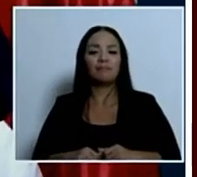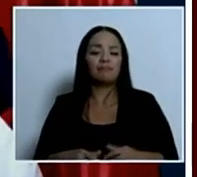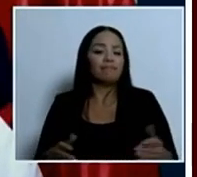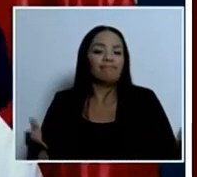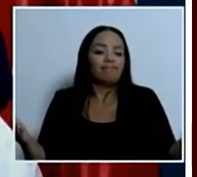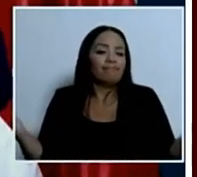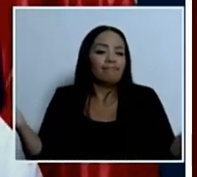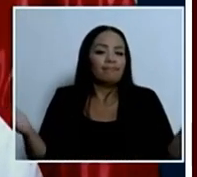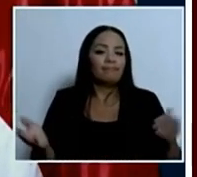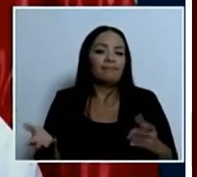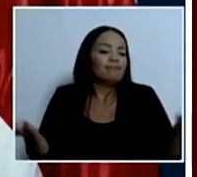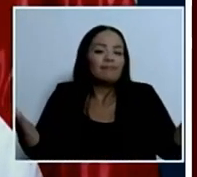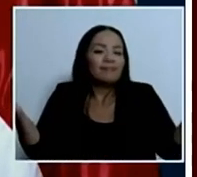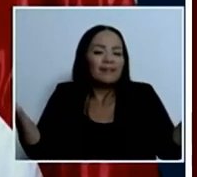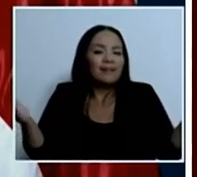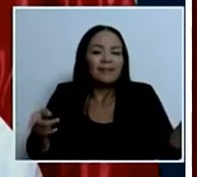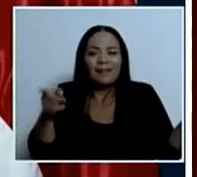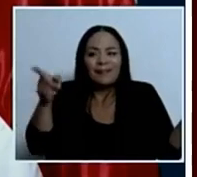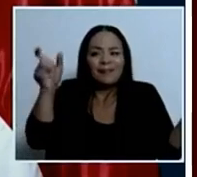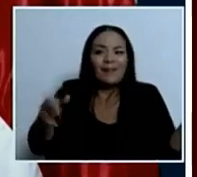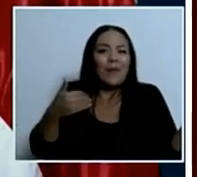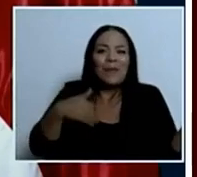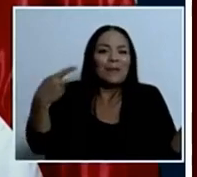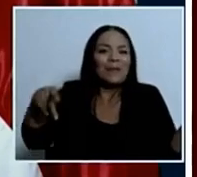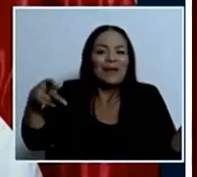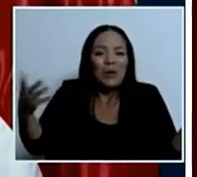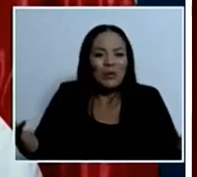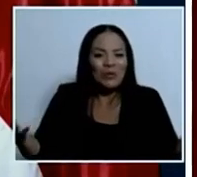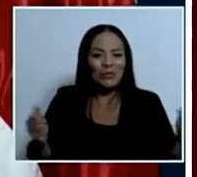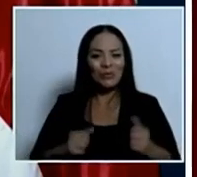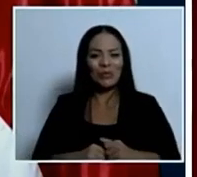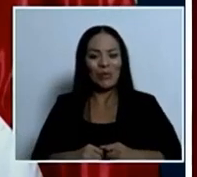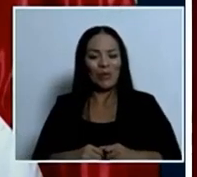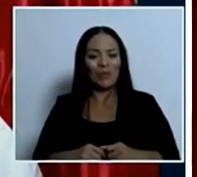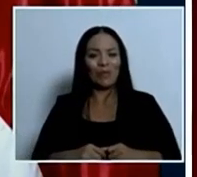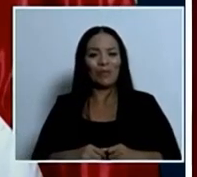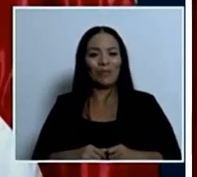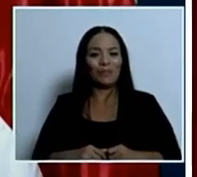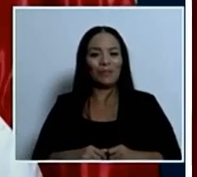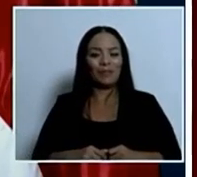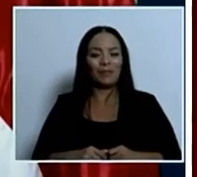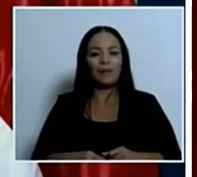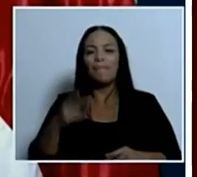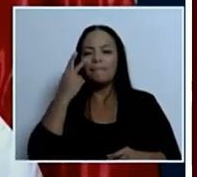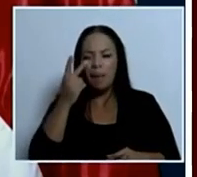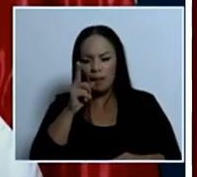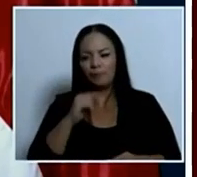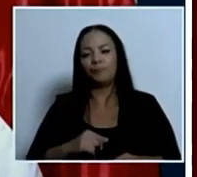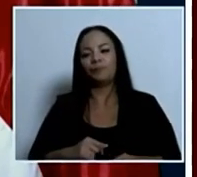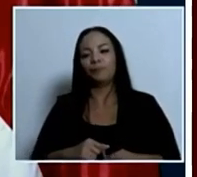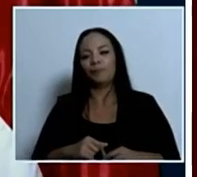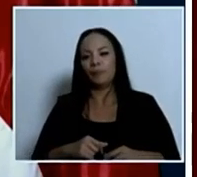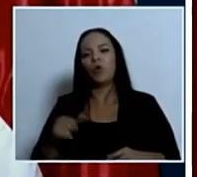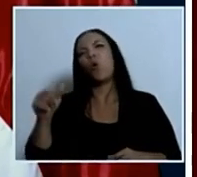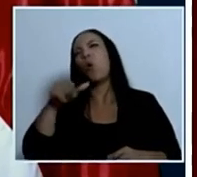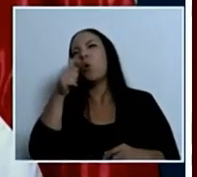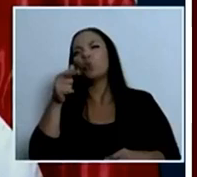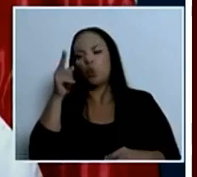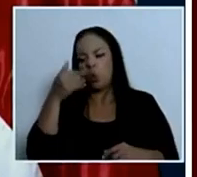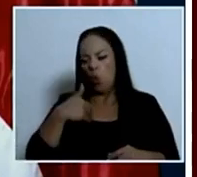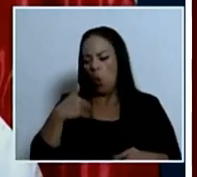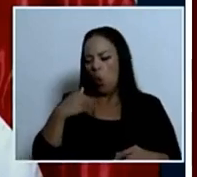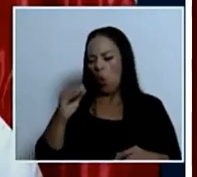entonces ese es un tipo peligroso a un muchacho que lo pescara pescaron ahí tienen un apodo medio raro